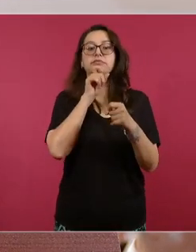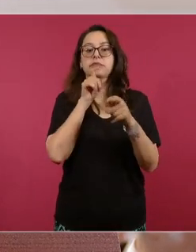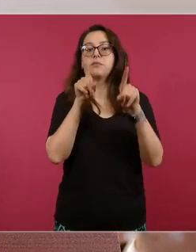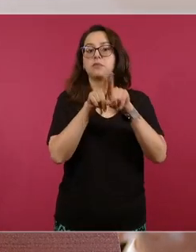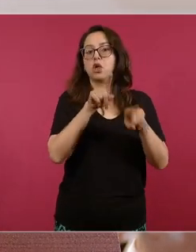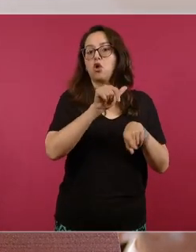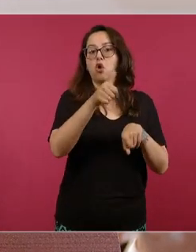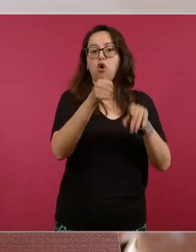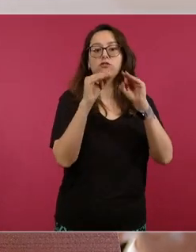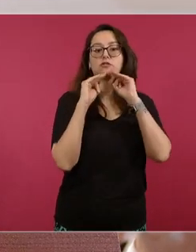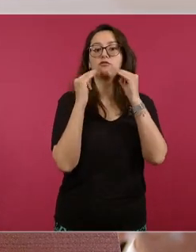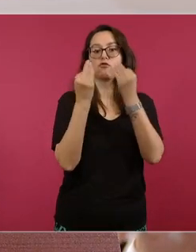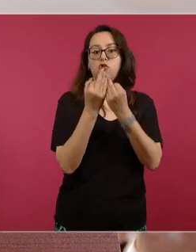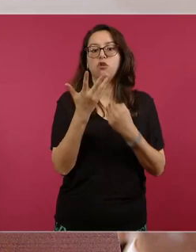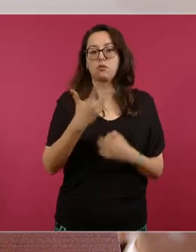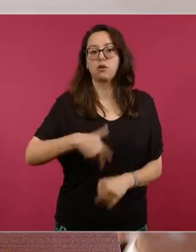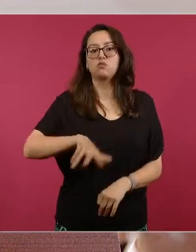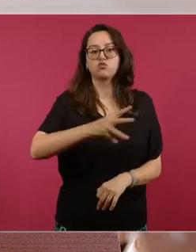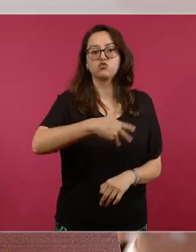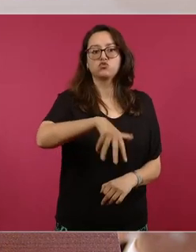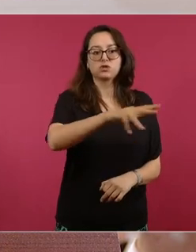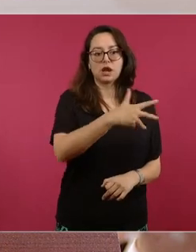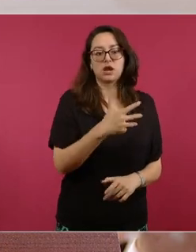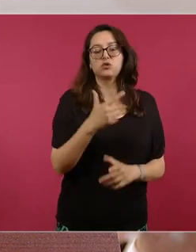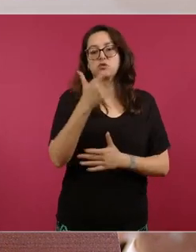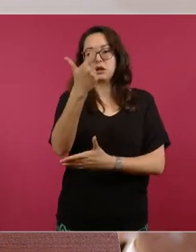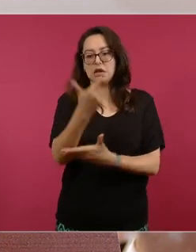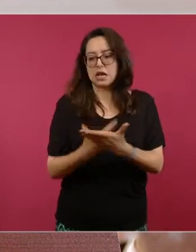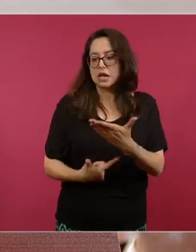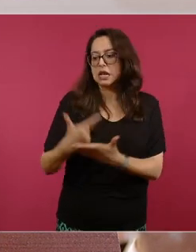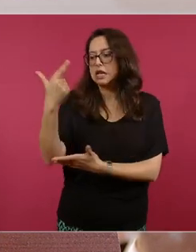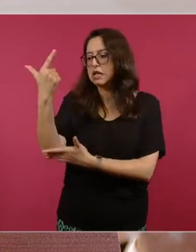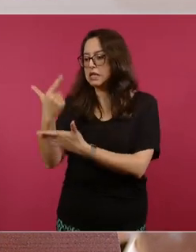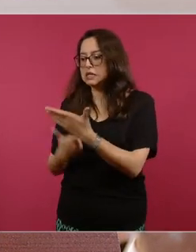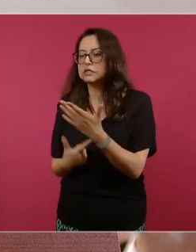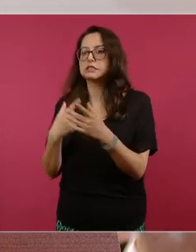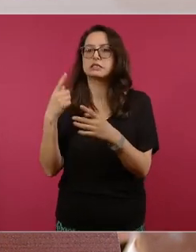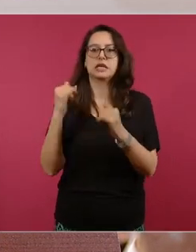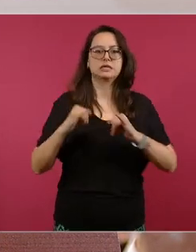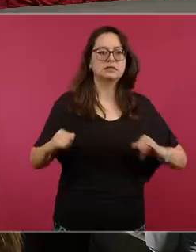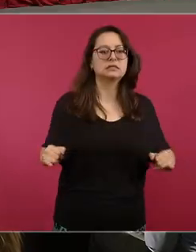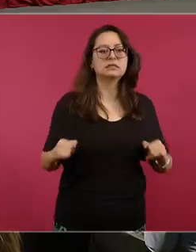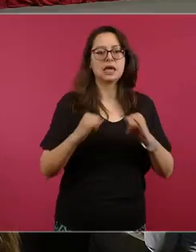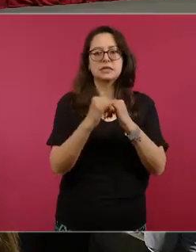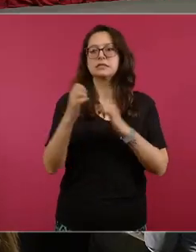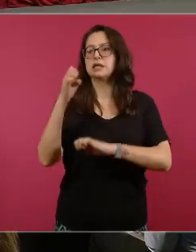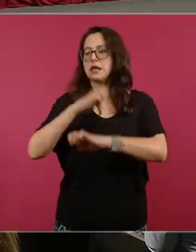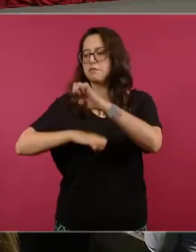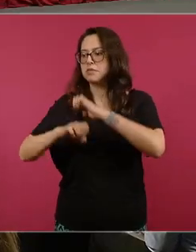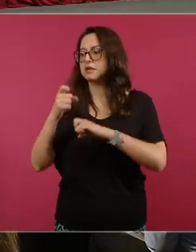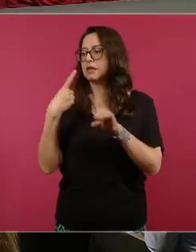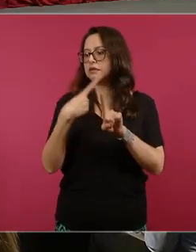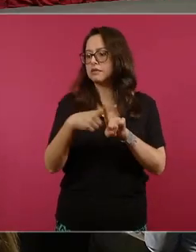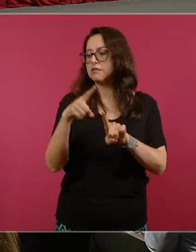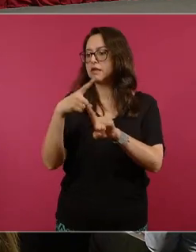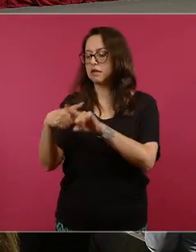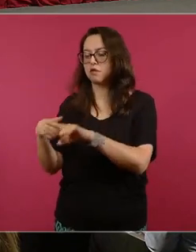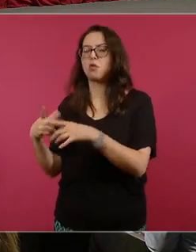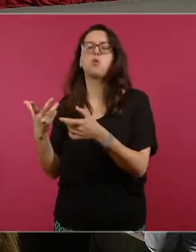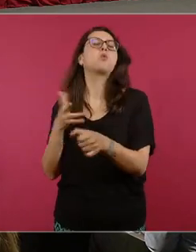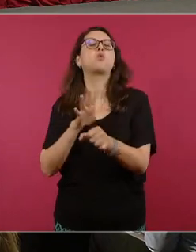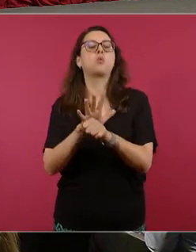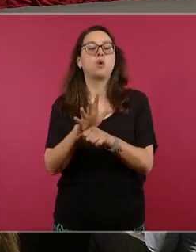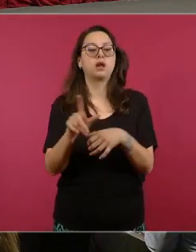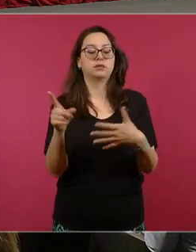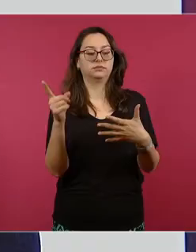los listados de diversos entes privados o públicos sino que se realizan cinco tipos de búsqueda la búsqueda